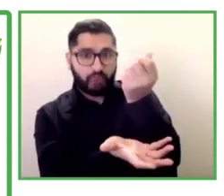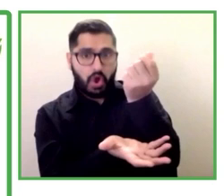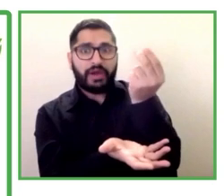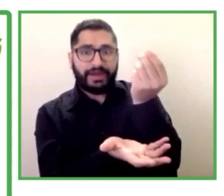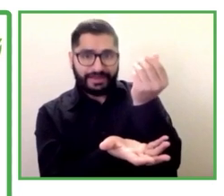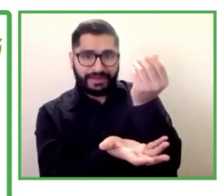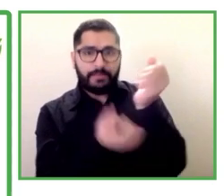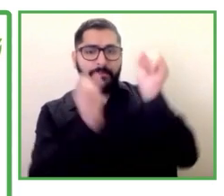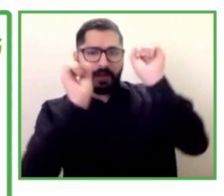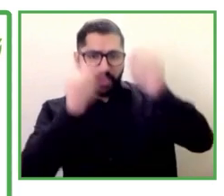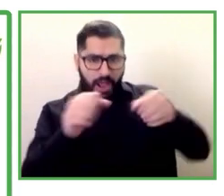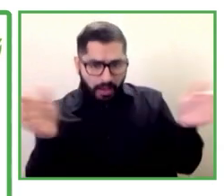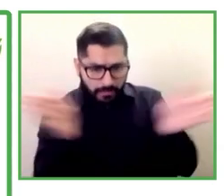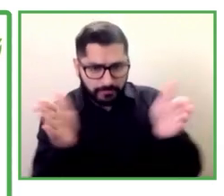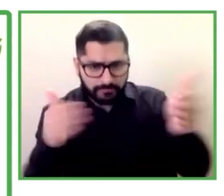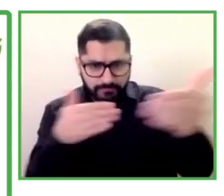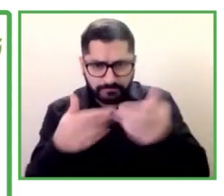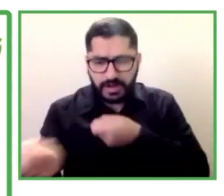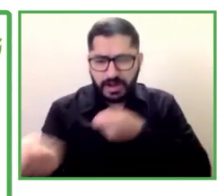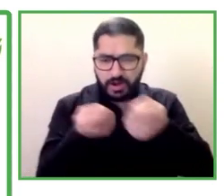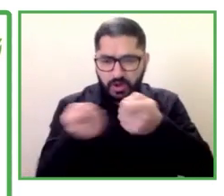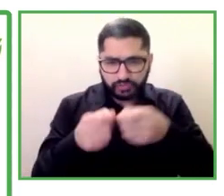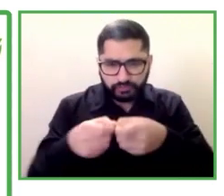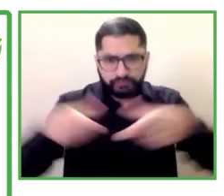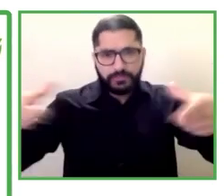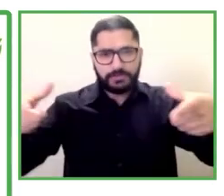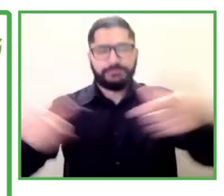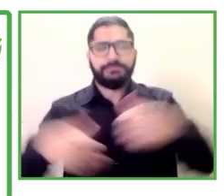pequeños empleamientos